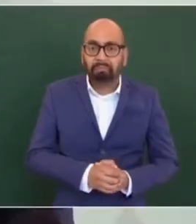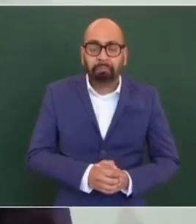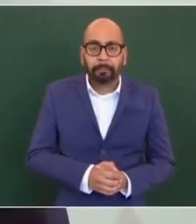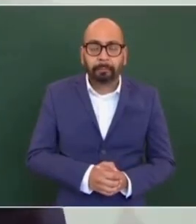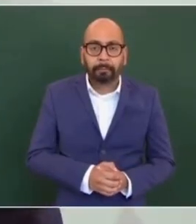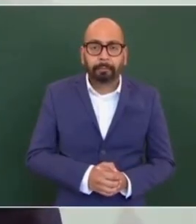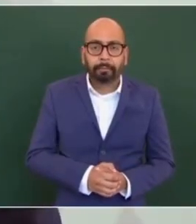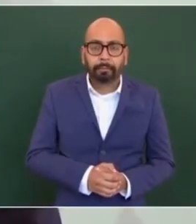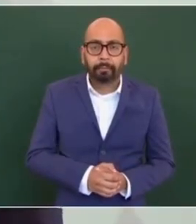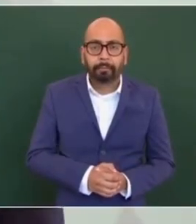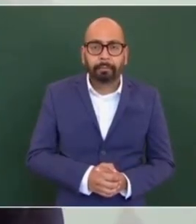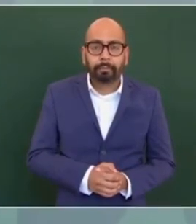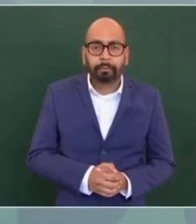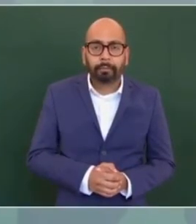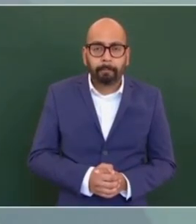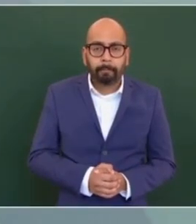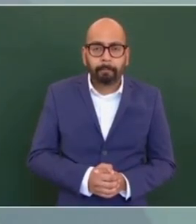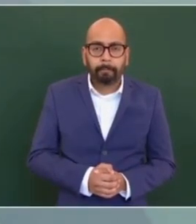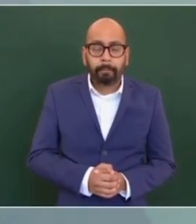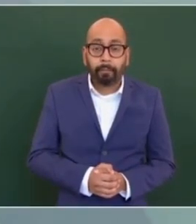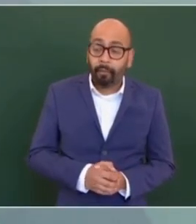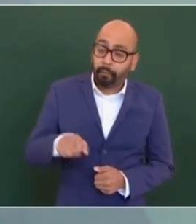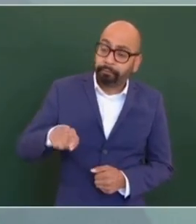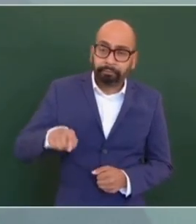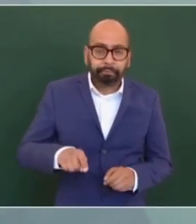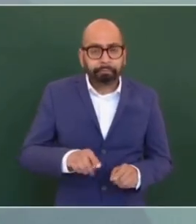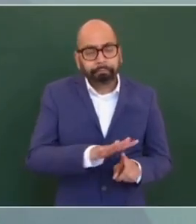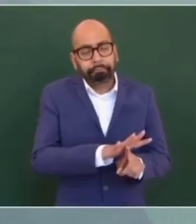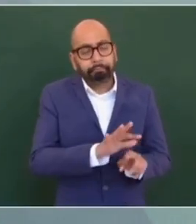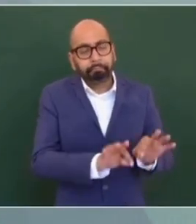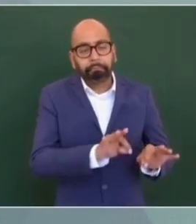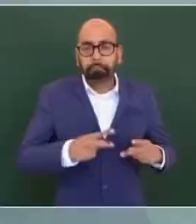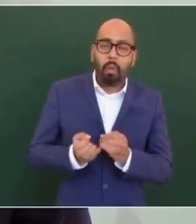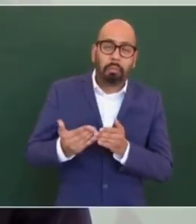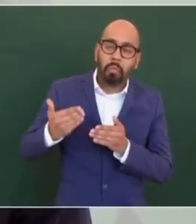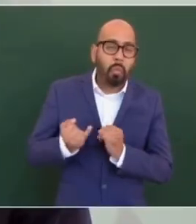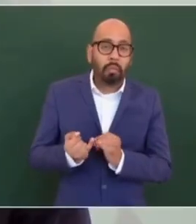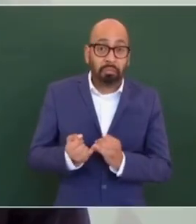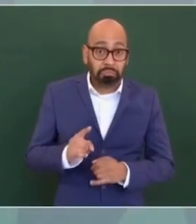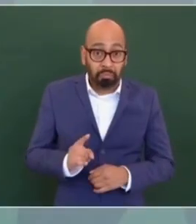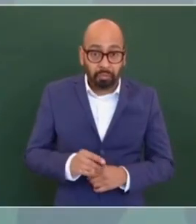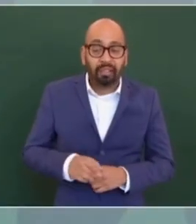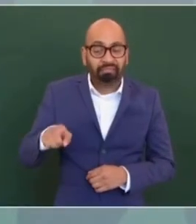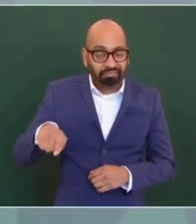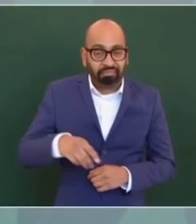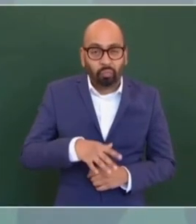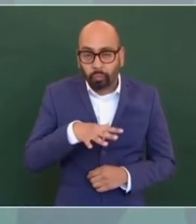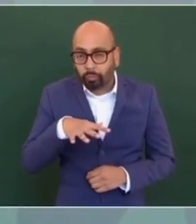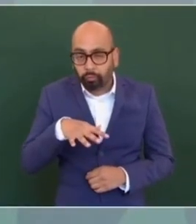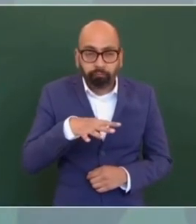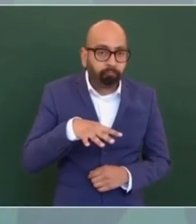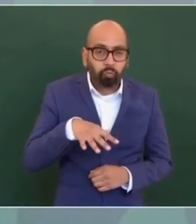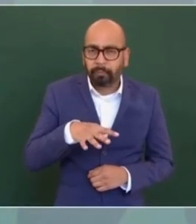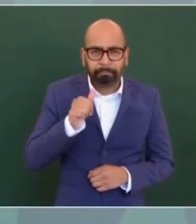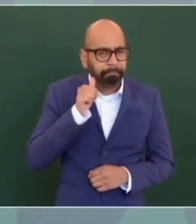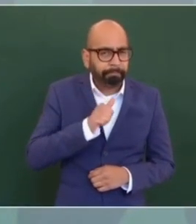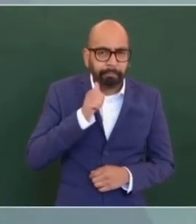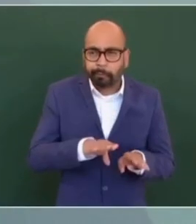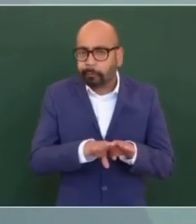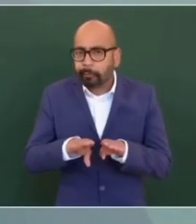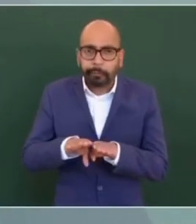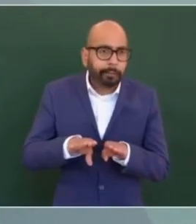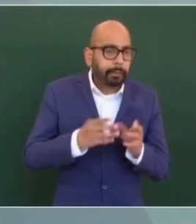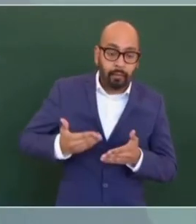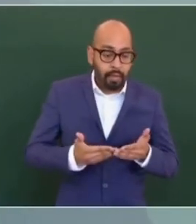Pero, este, si no logran convencer a la gente de que somos iguales, buscan. Buscan, buscan, buscan la forma